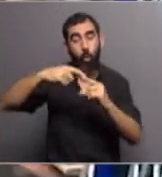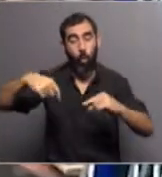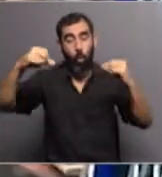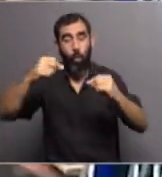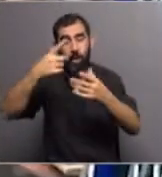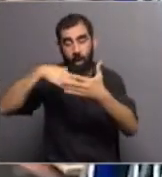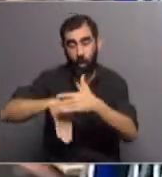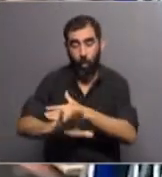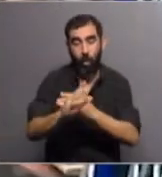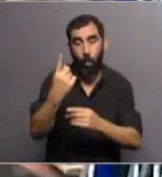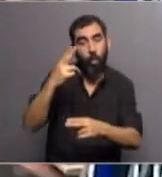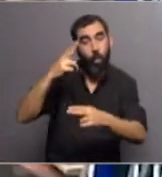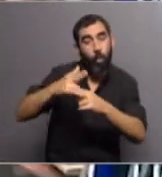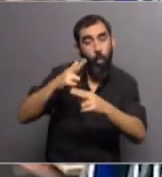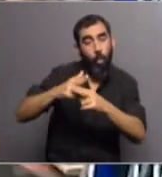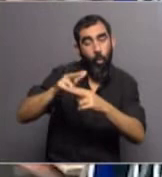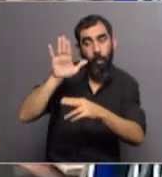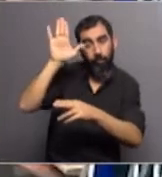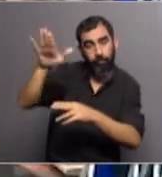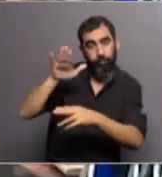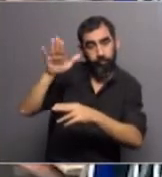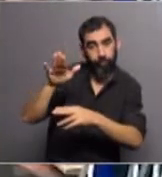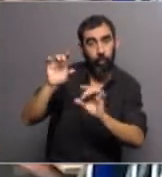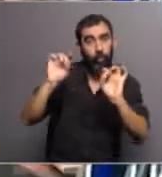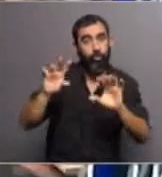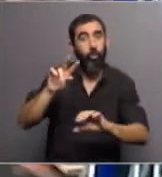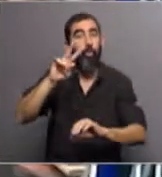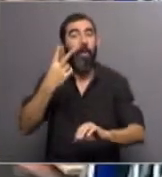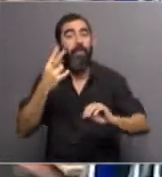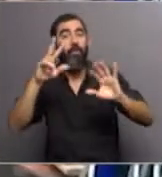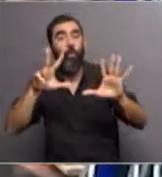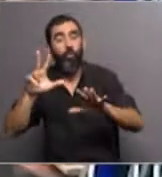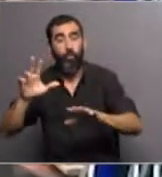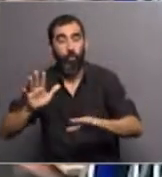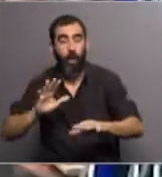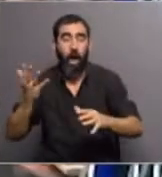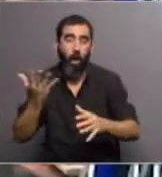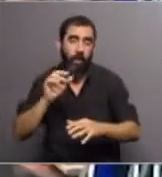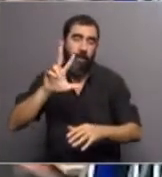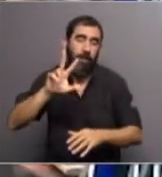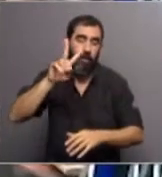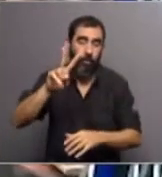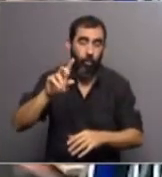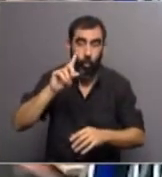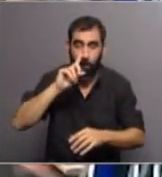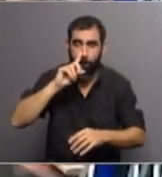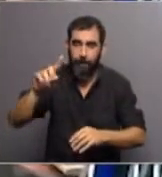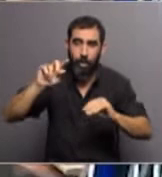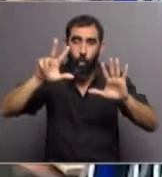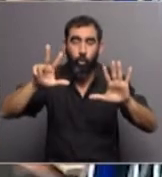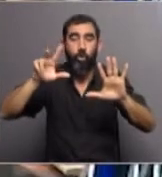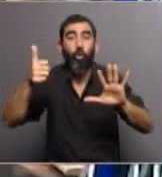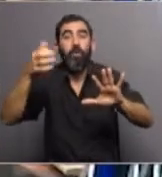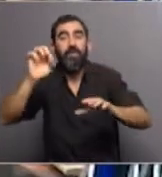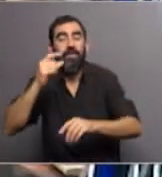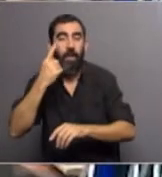en honor a ellas, y son solo 28, ahora bueno son 32, de 1860 hombres,